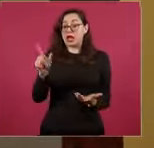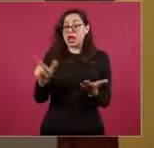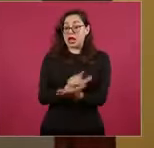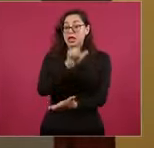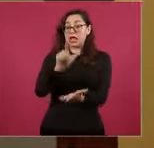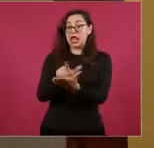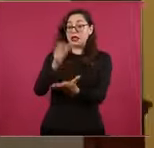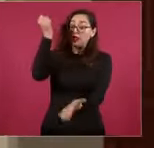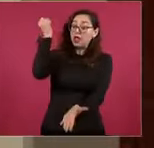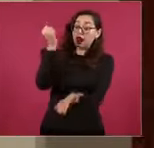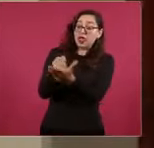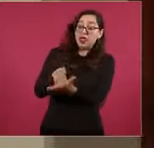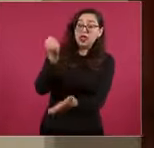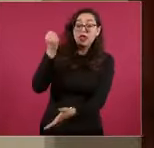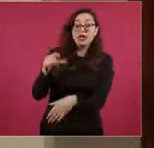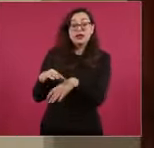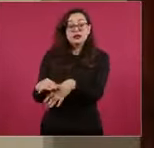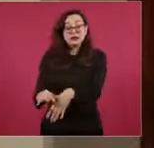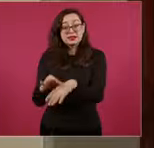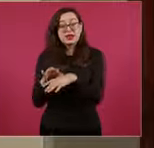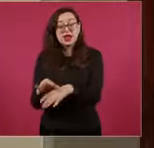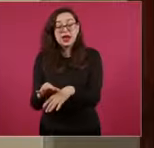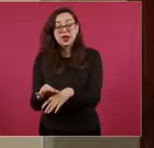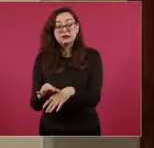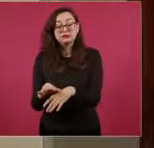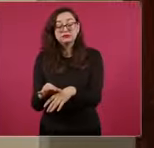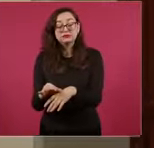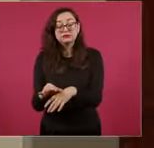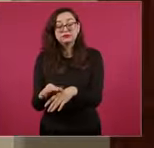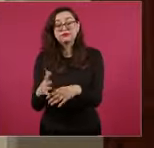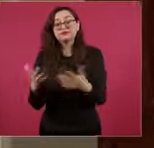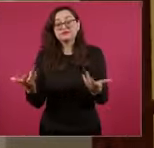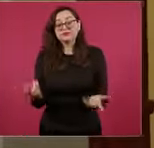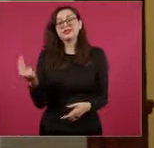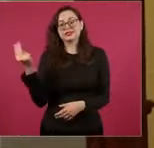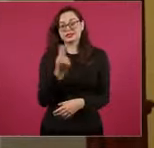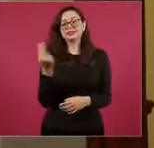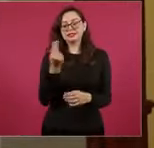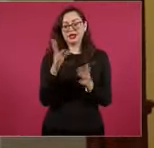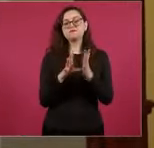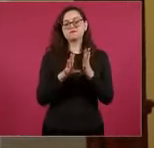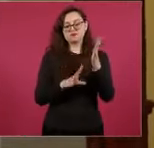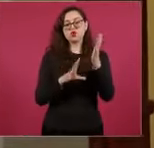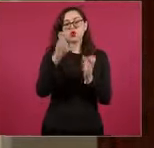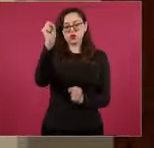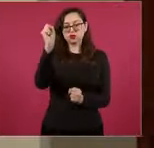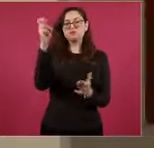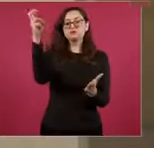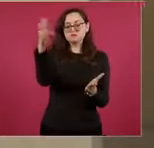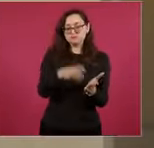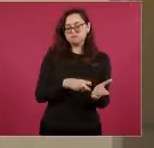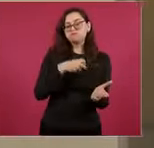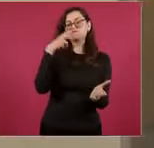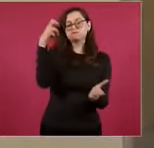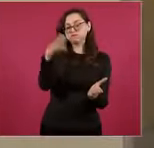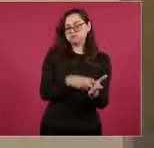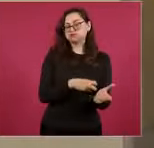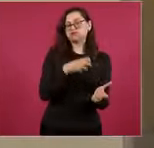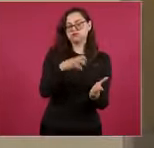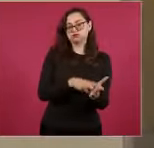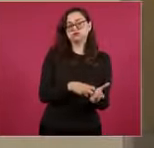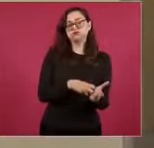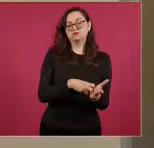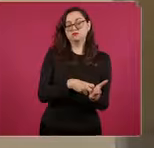una realidad, todos sabemos que estamos hablando de una reforma constitucional, nuestra Carta Magna.